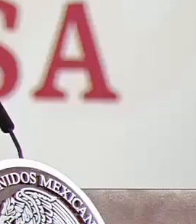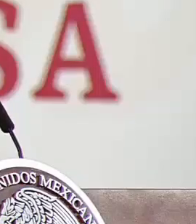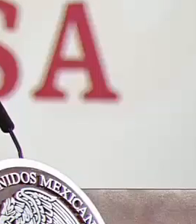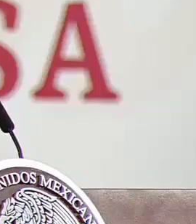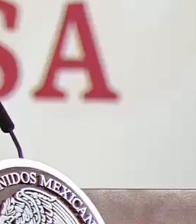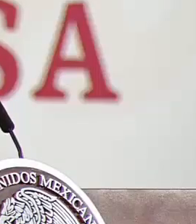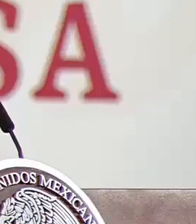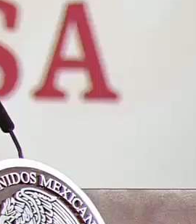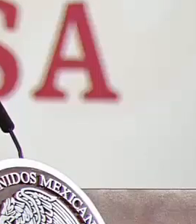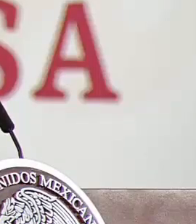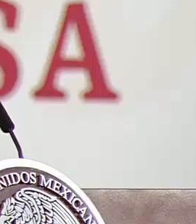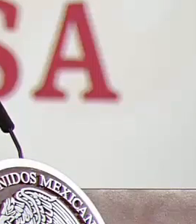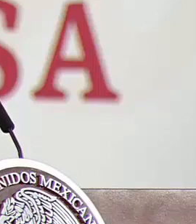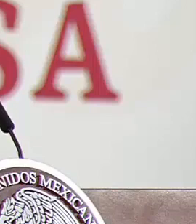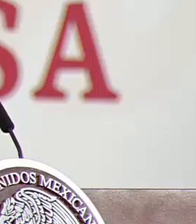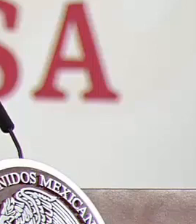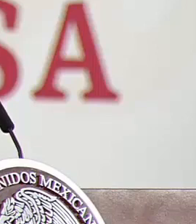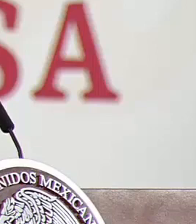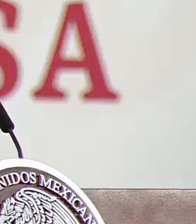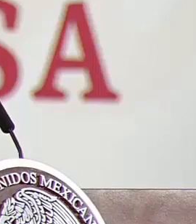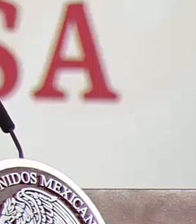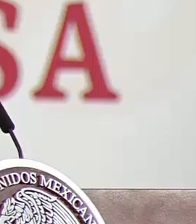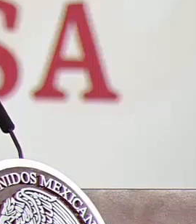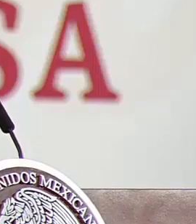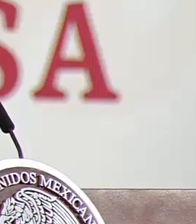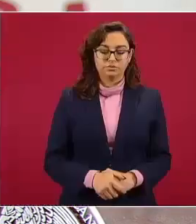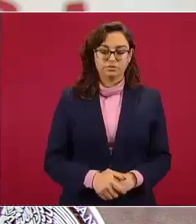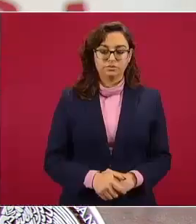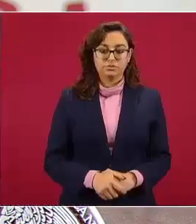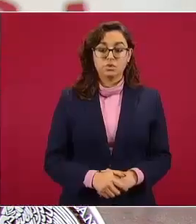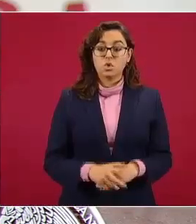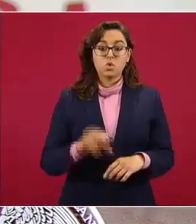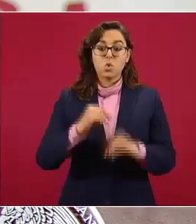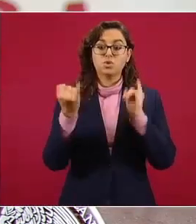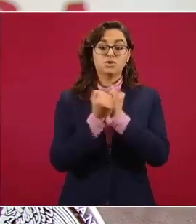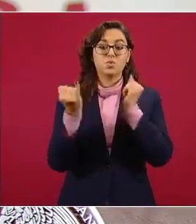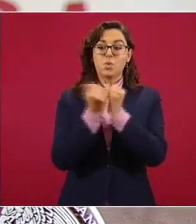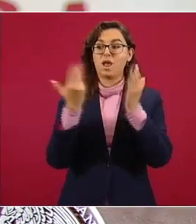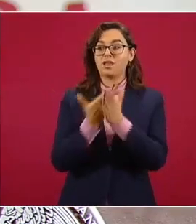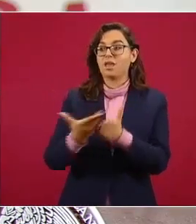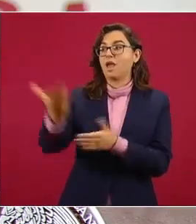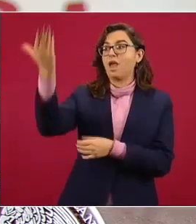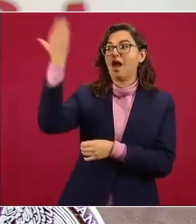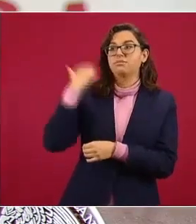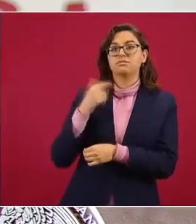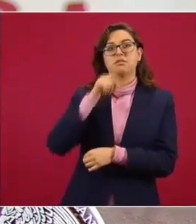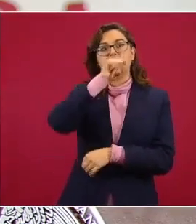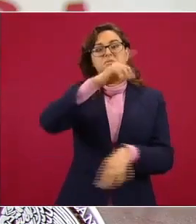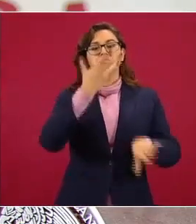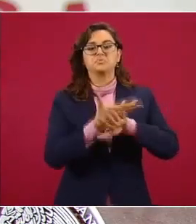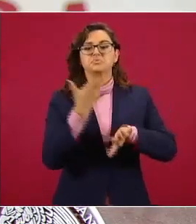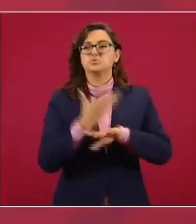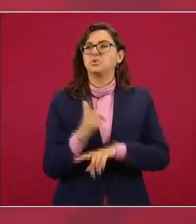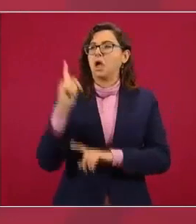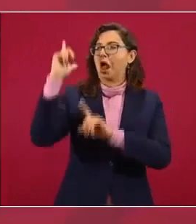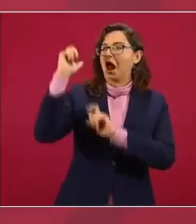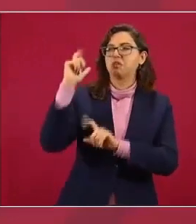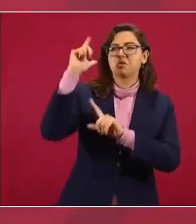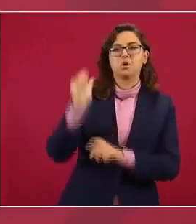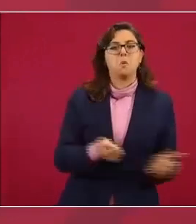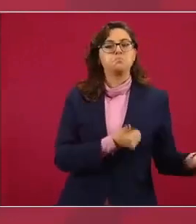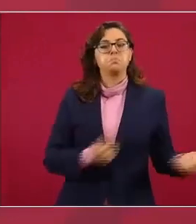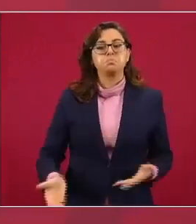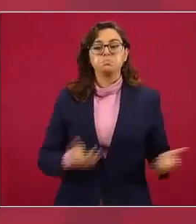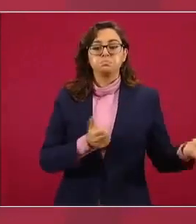y el presidente se va a quedar callado y no va a hacer nada no